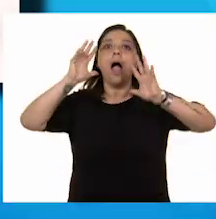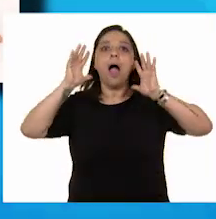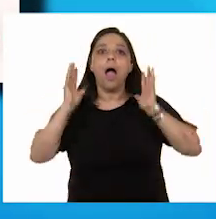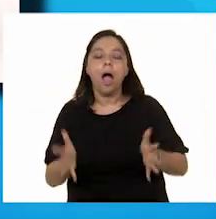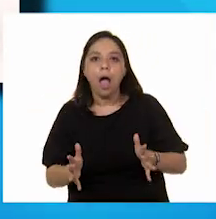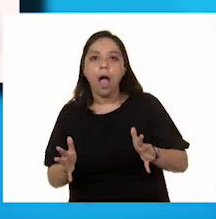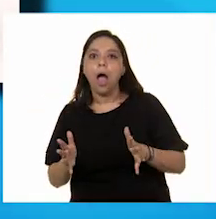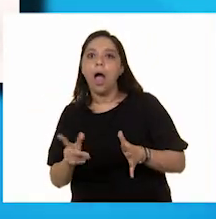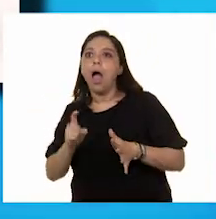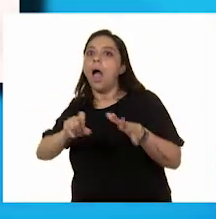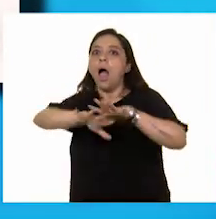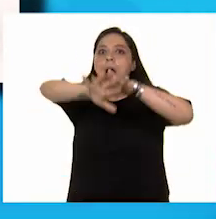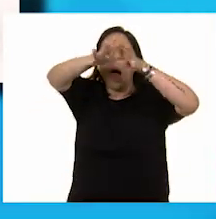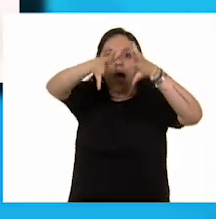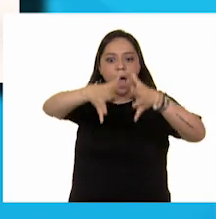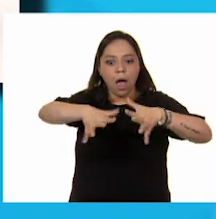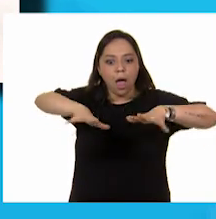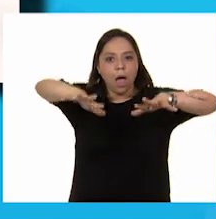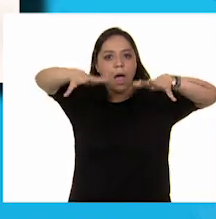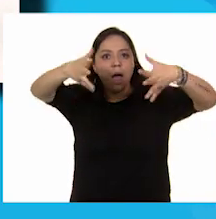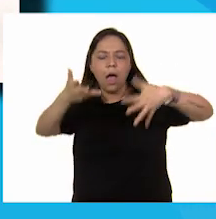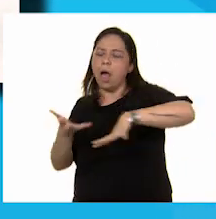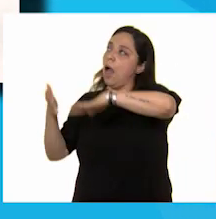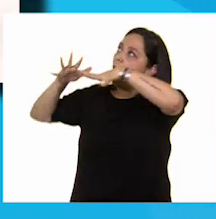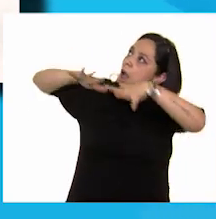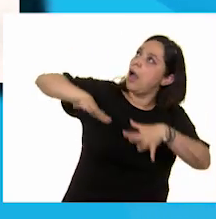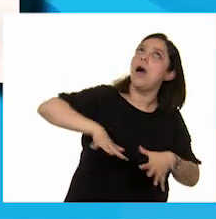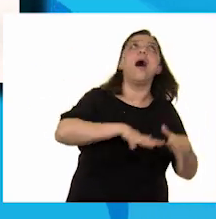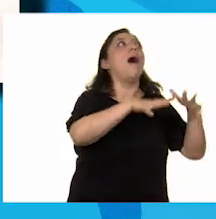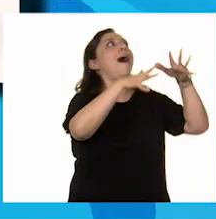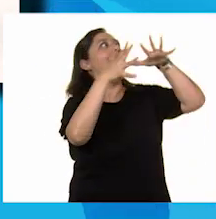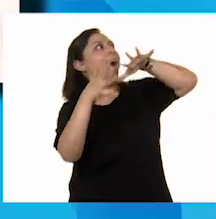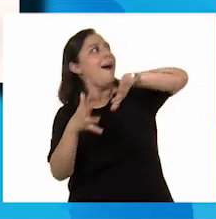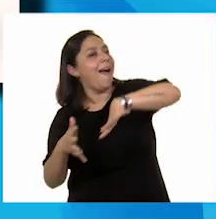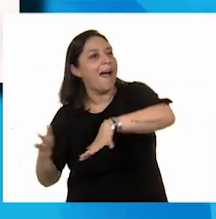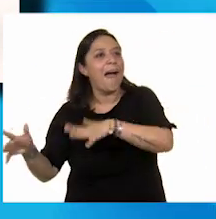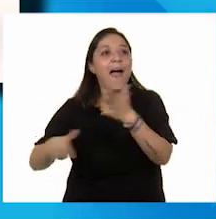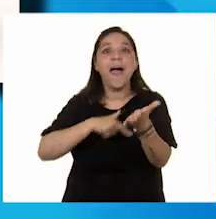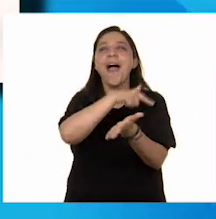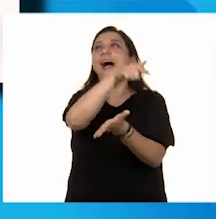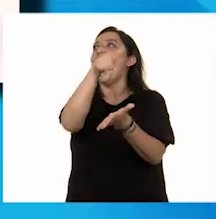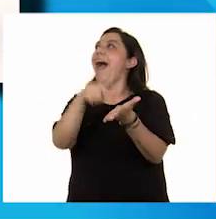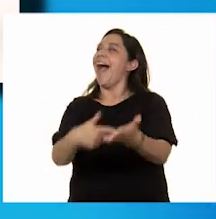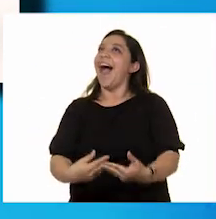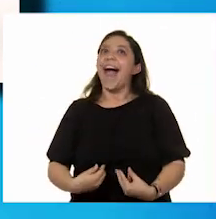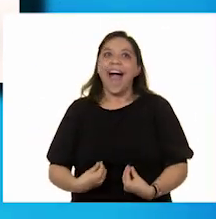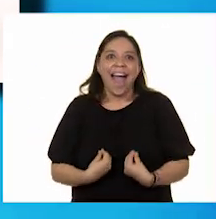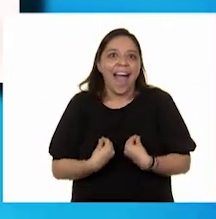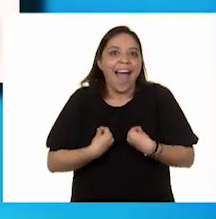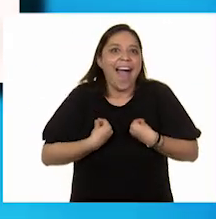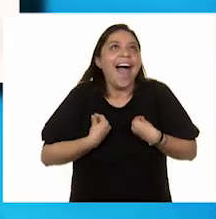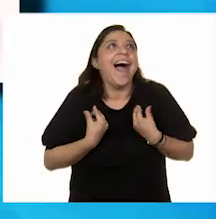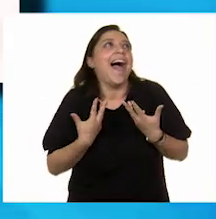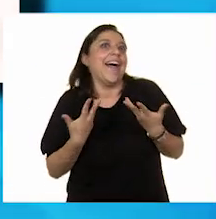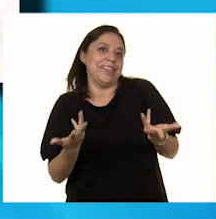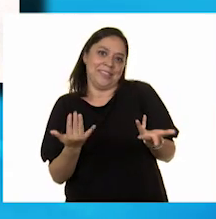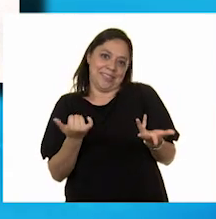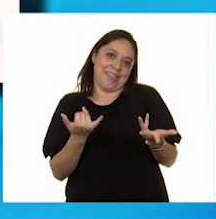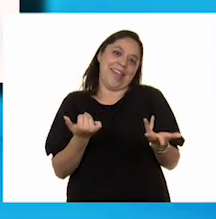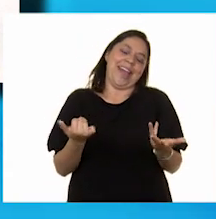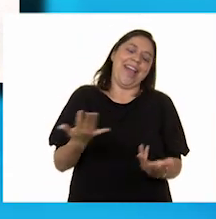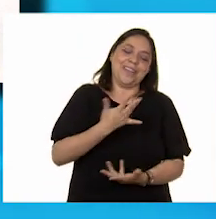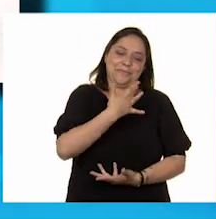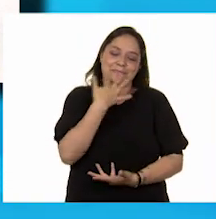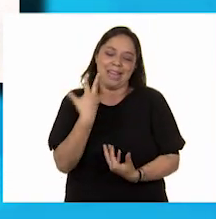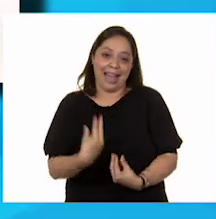ellas estaban felices. Pensaron que el mar era el mejor lugar para vivir. Claro, en el mar la vida es más